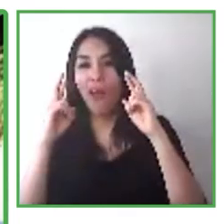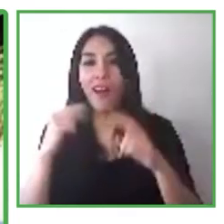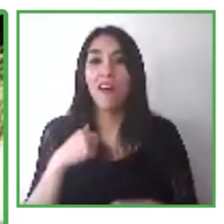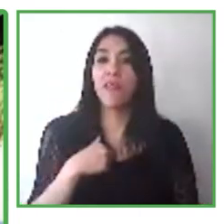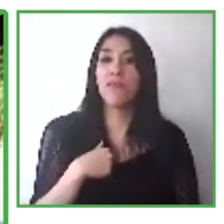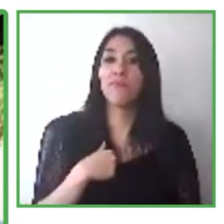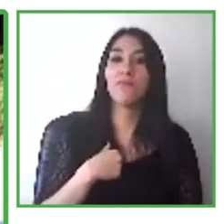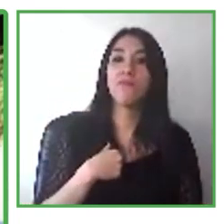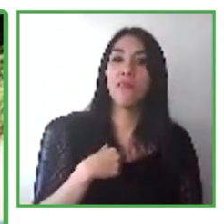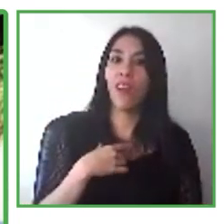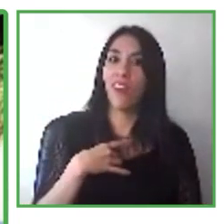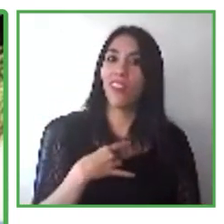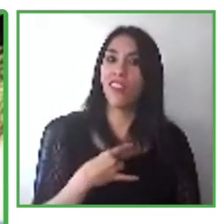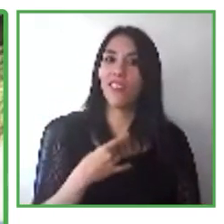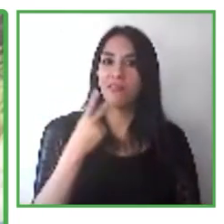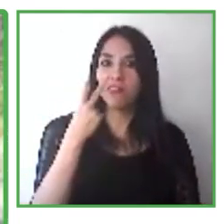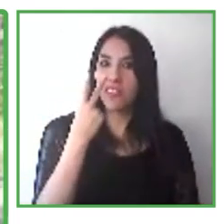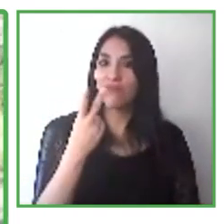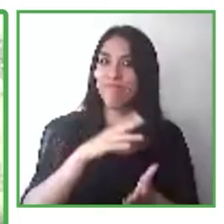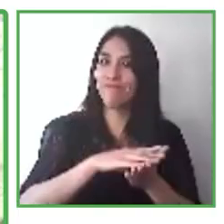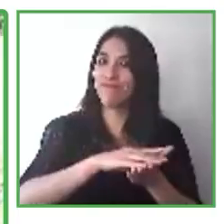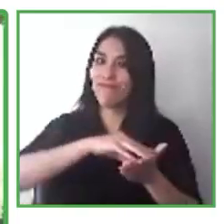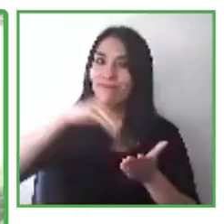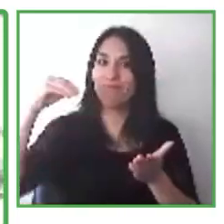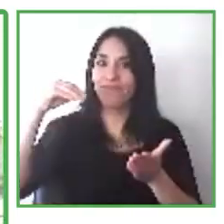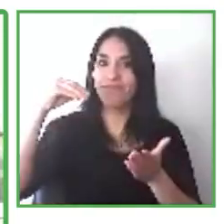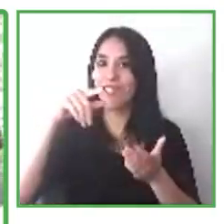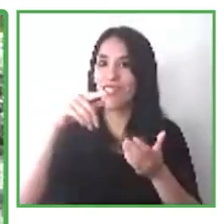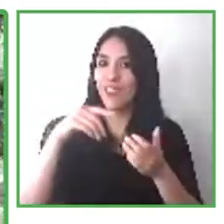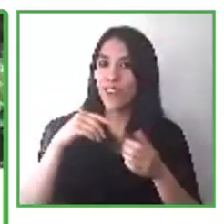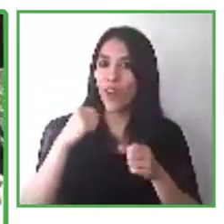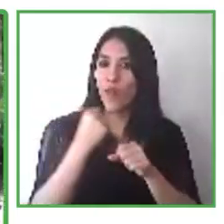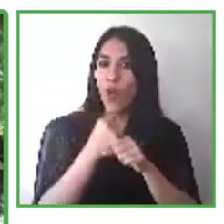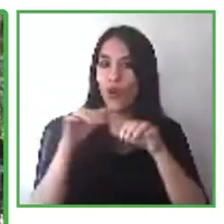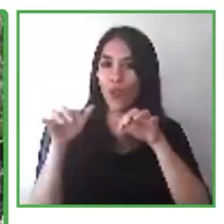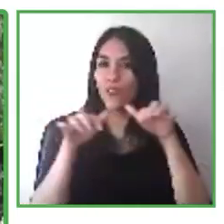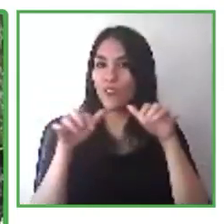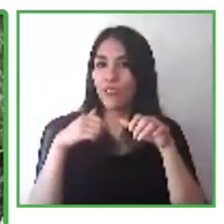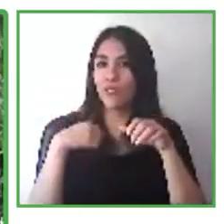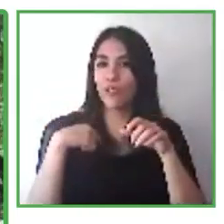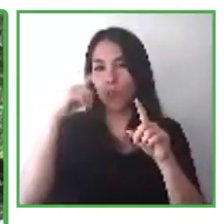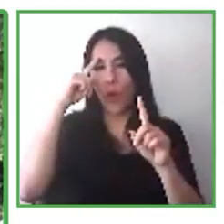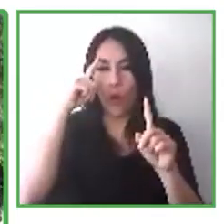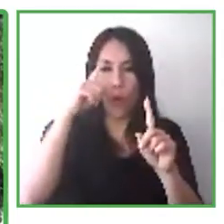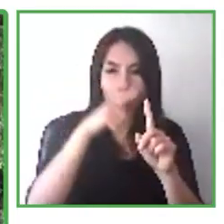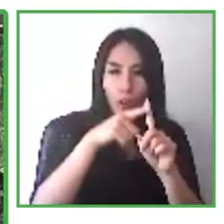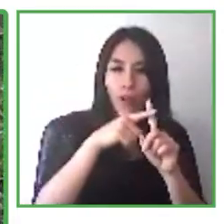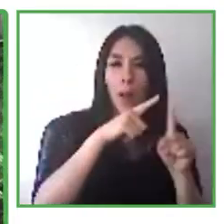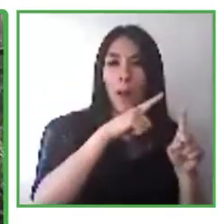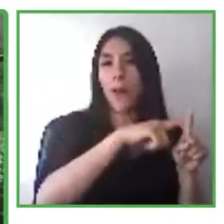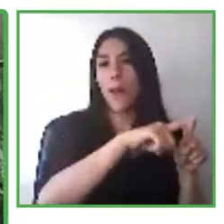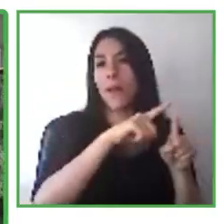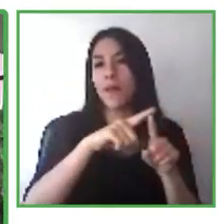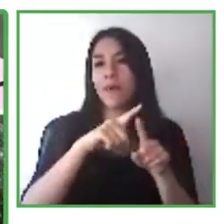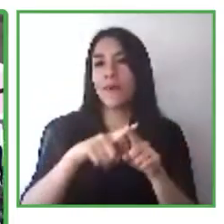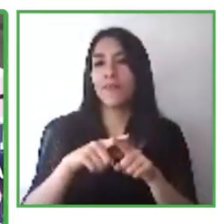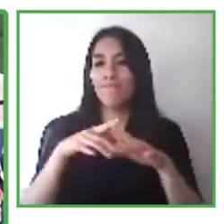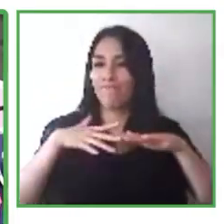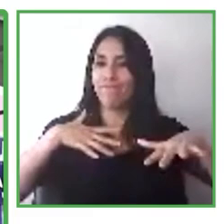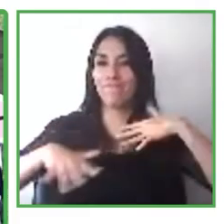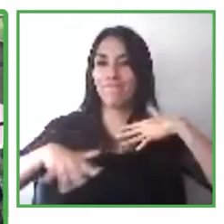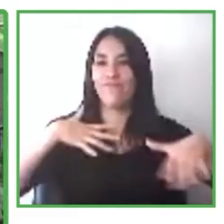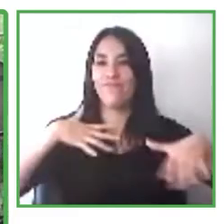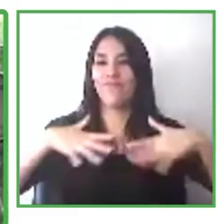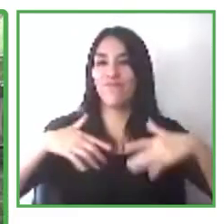amigos y contactos. Promoviendo e incentivando a los jóvenes de Argentina a ser líderes en su país